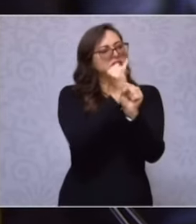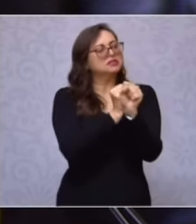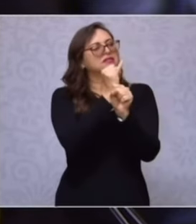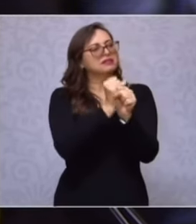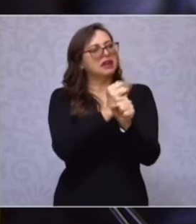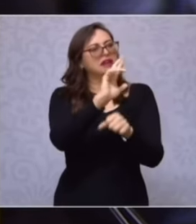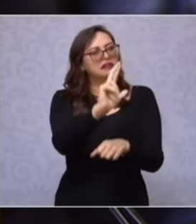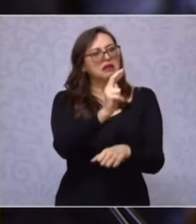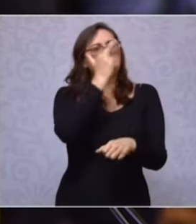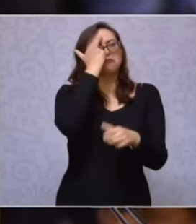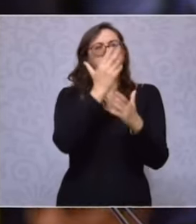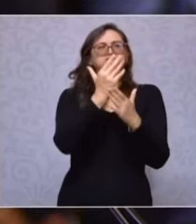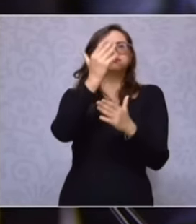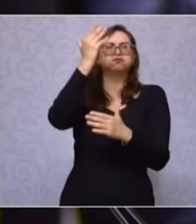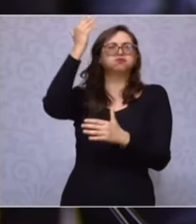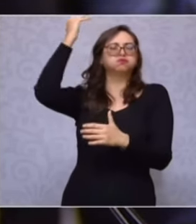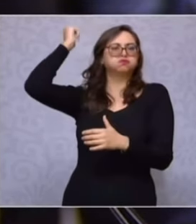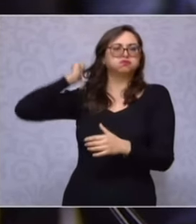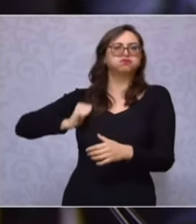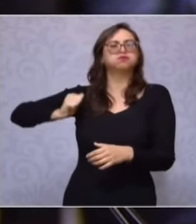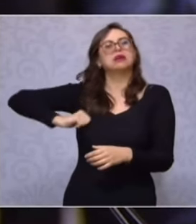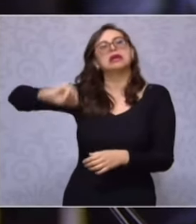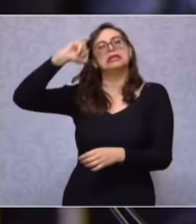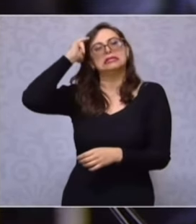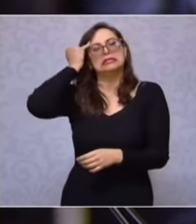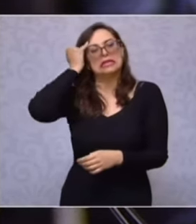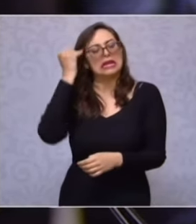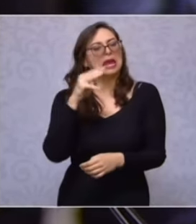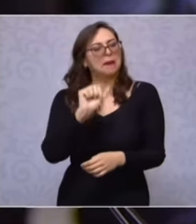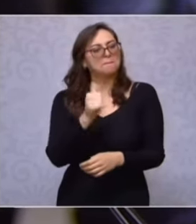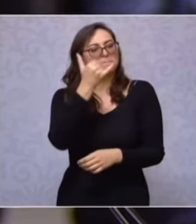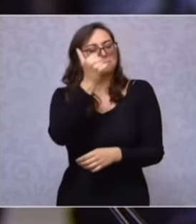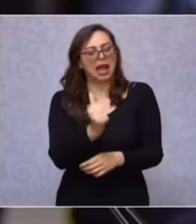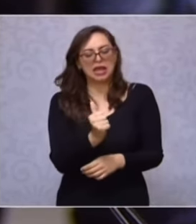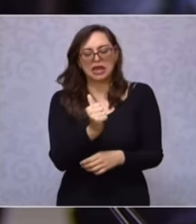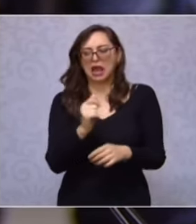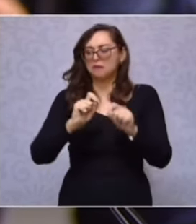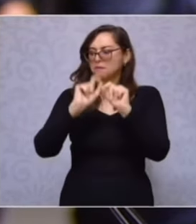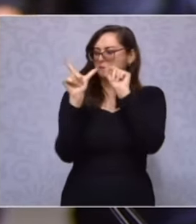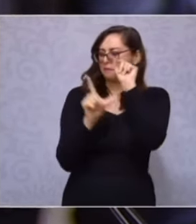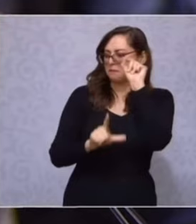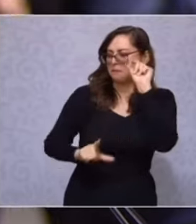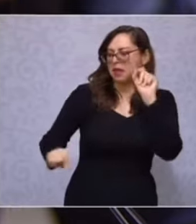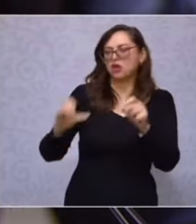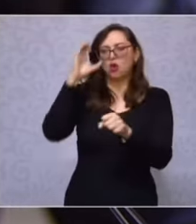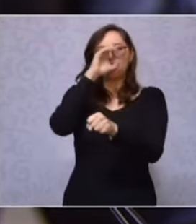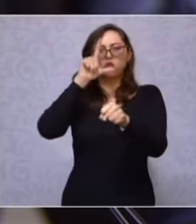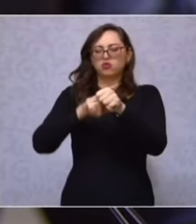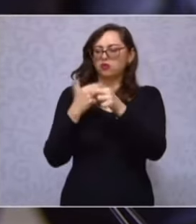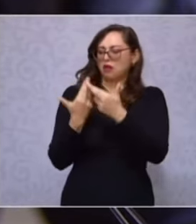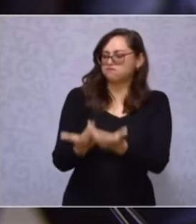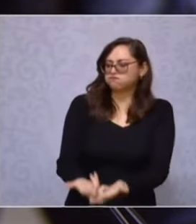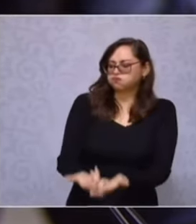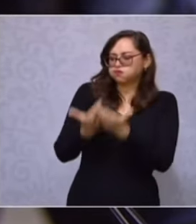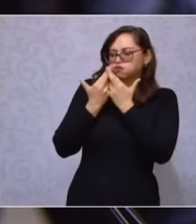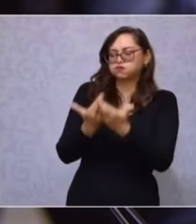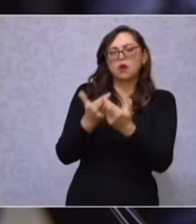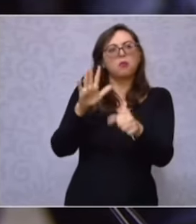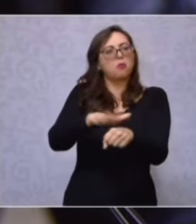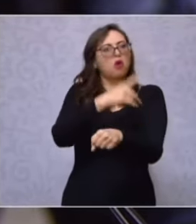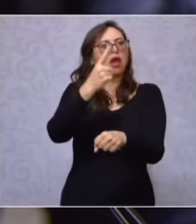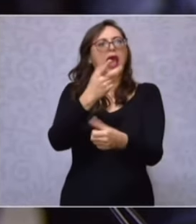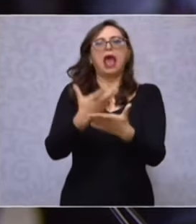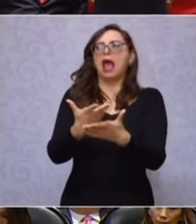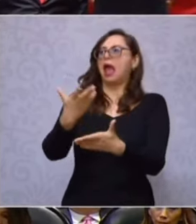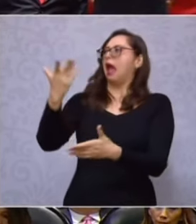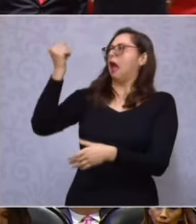con los mayas chontales. Que el origen de la grandeza cultural de México reside en las grandes civilizaciones